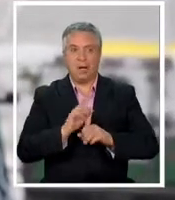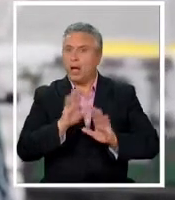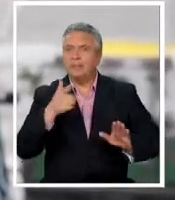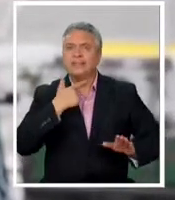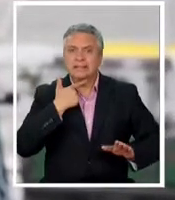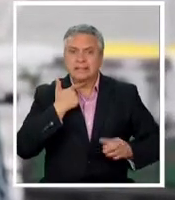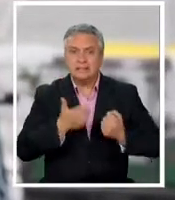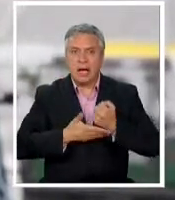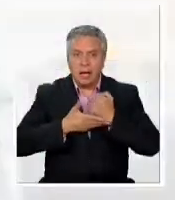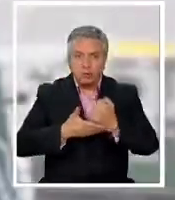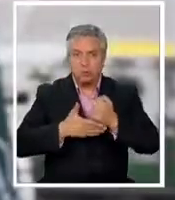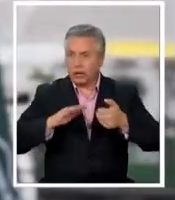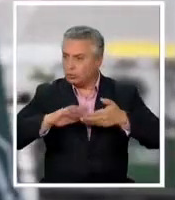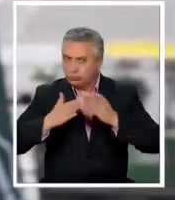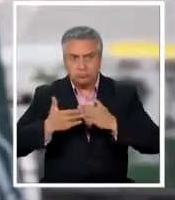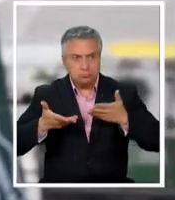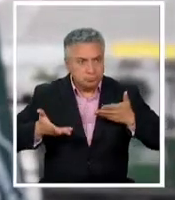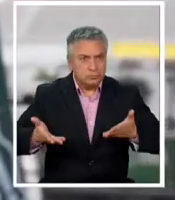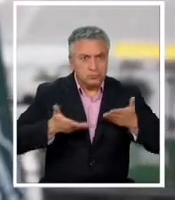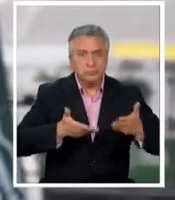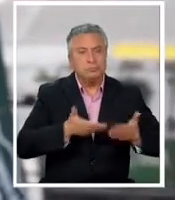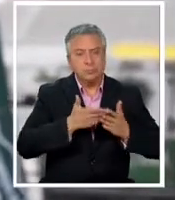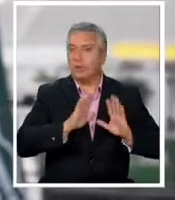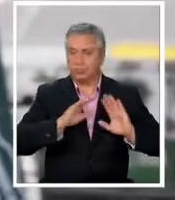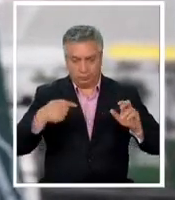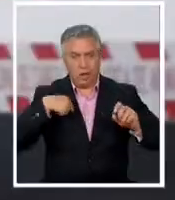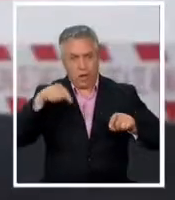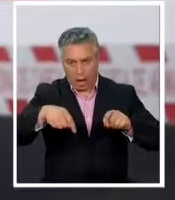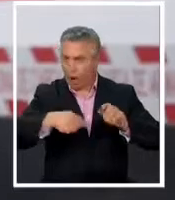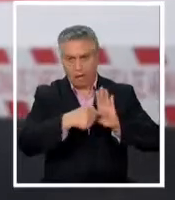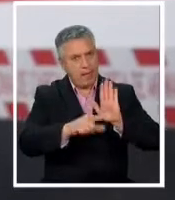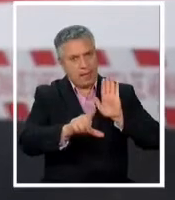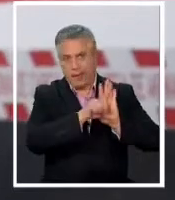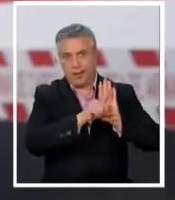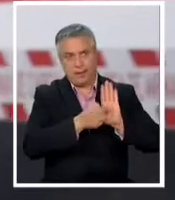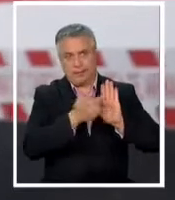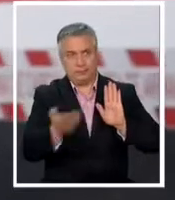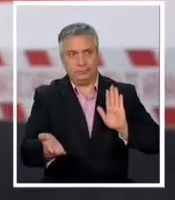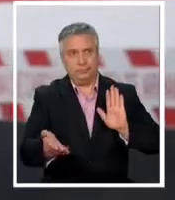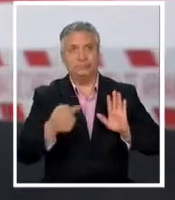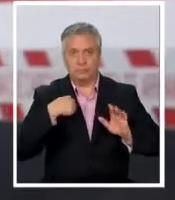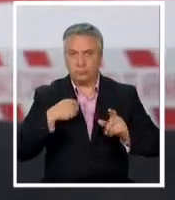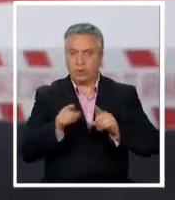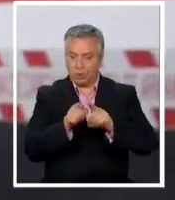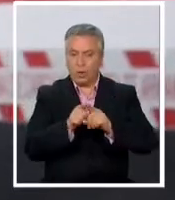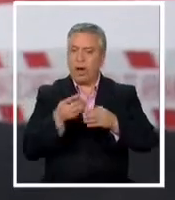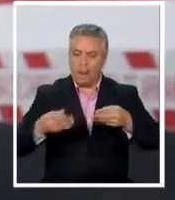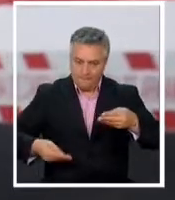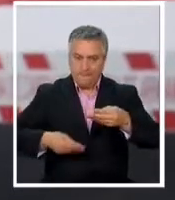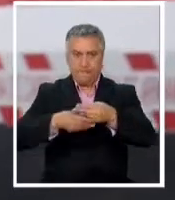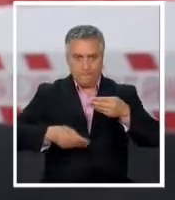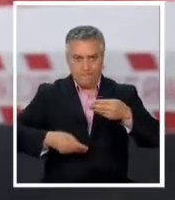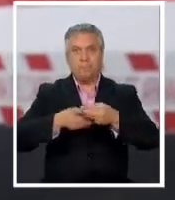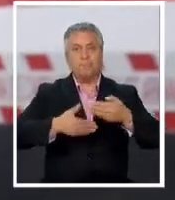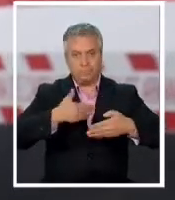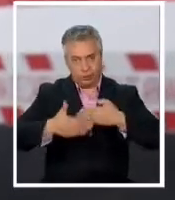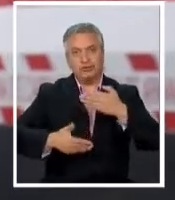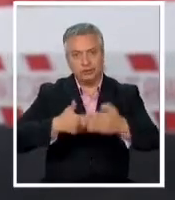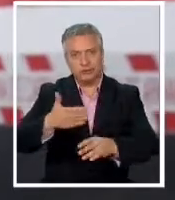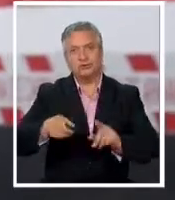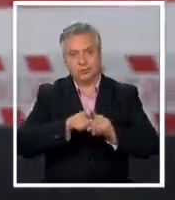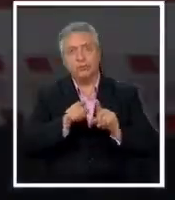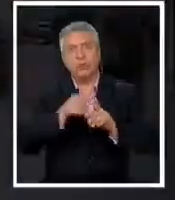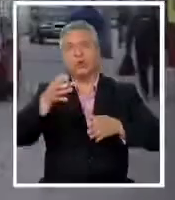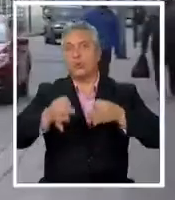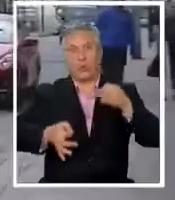cooperar es estar cercano a la comunidad y en ese sentido vamos a seguir las acciones legales que correspondan vamos a acompañar todos los procesos que correspondan desde el punto de